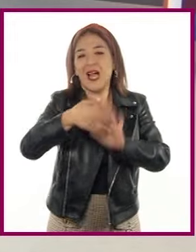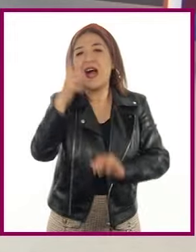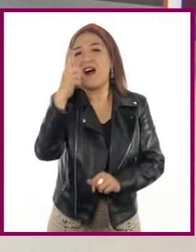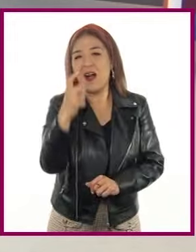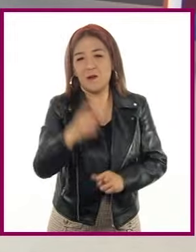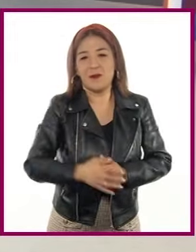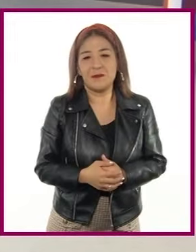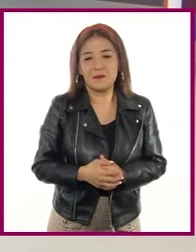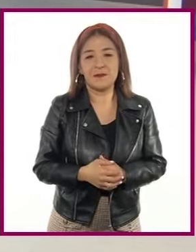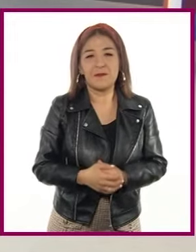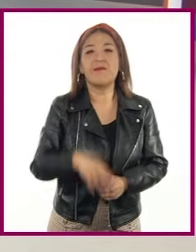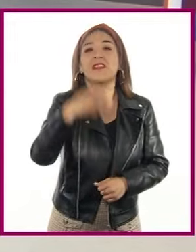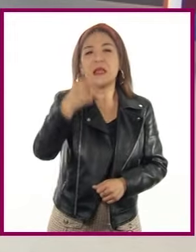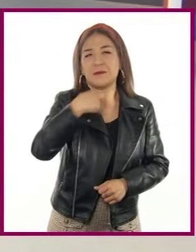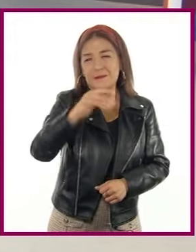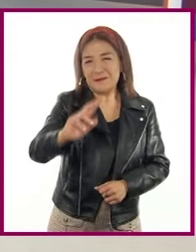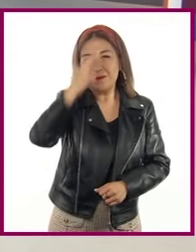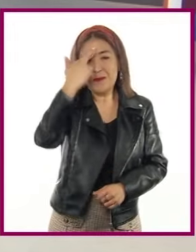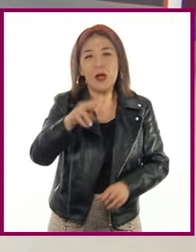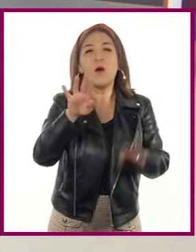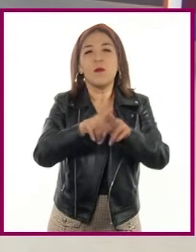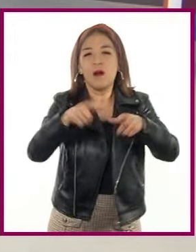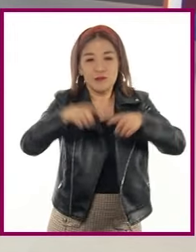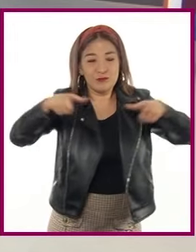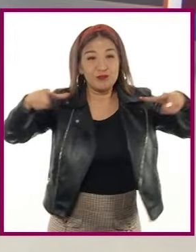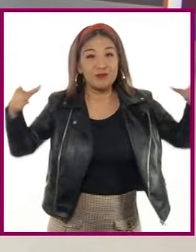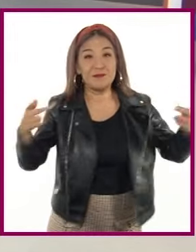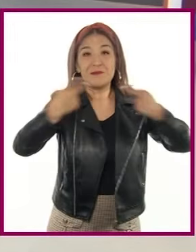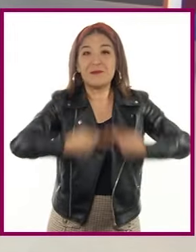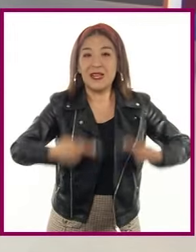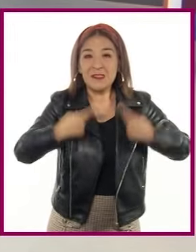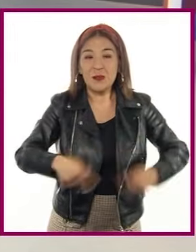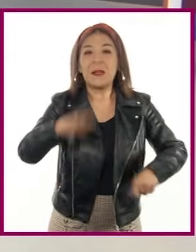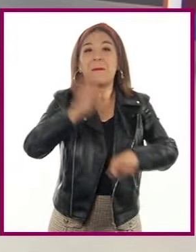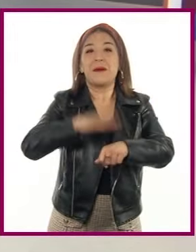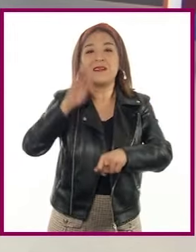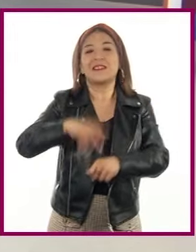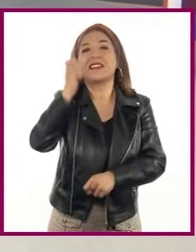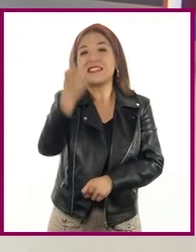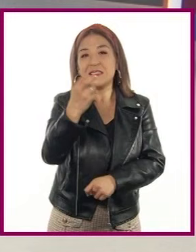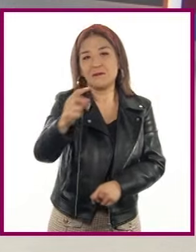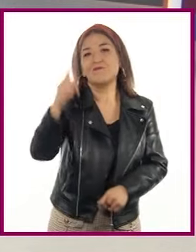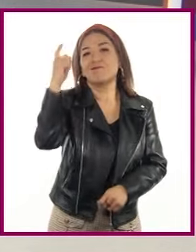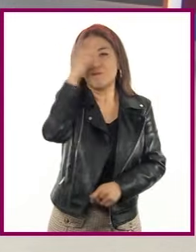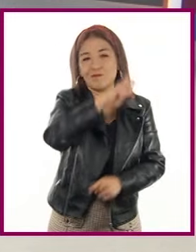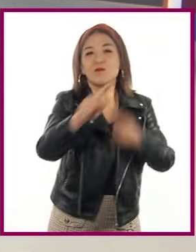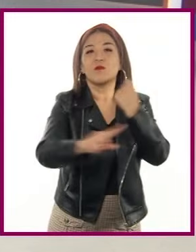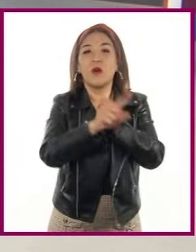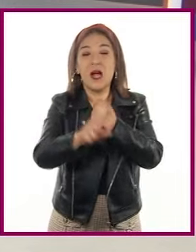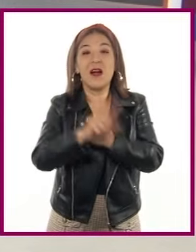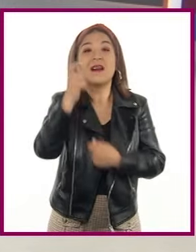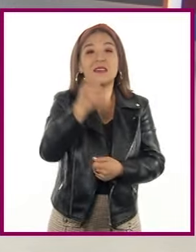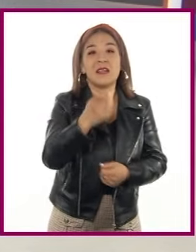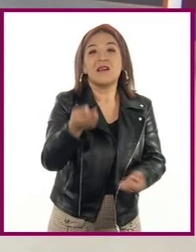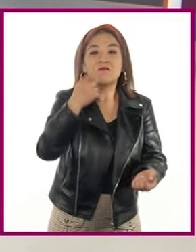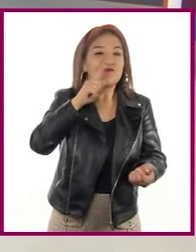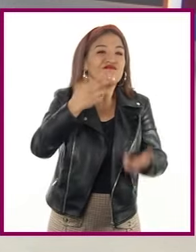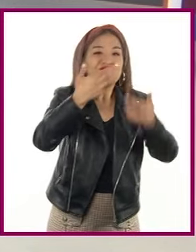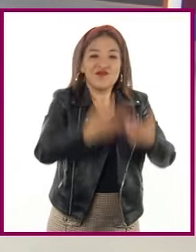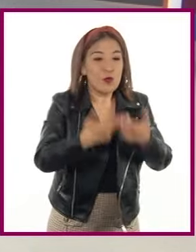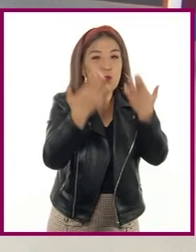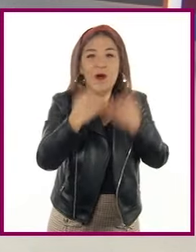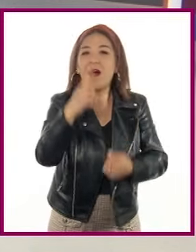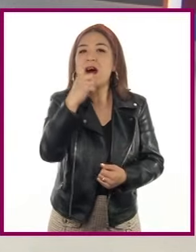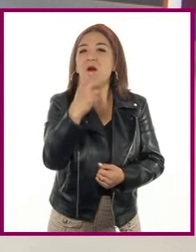crecimiento de la población es uno de los factores que contribuyen a la crisis de abastecimiento de agua dulce. Así